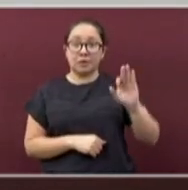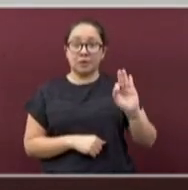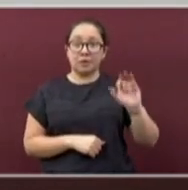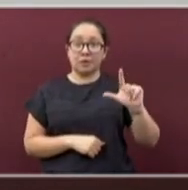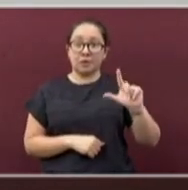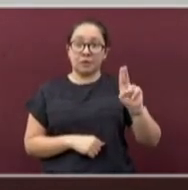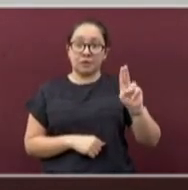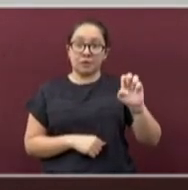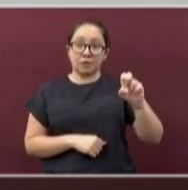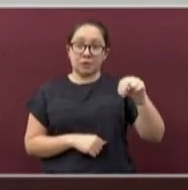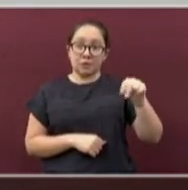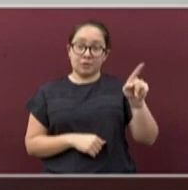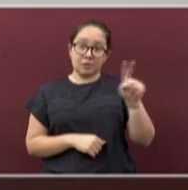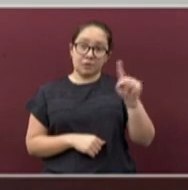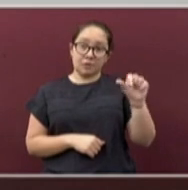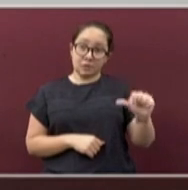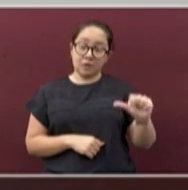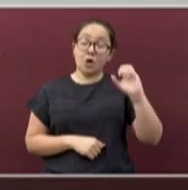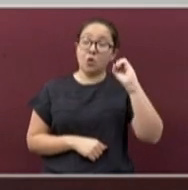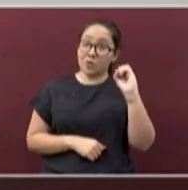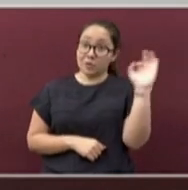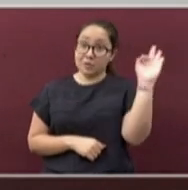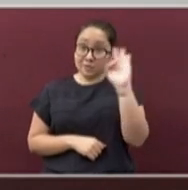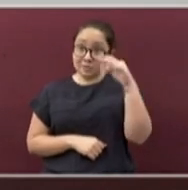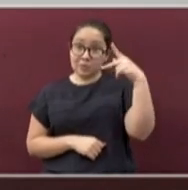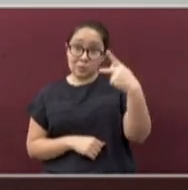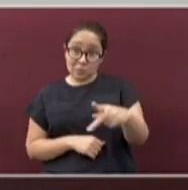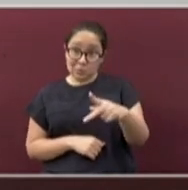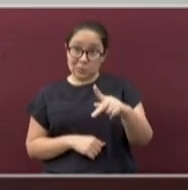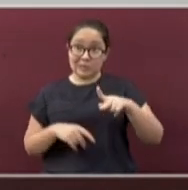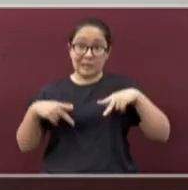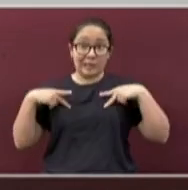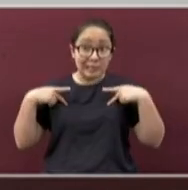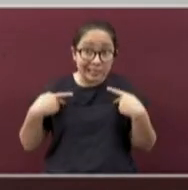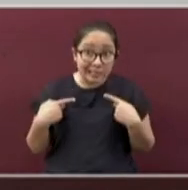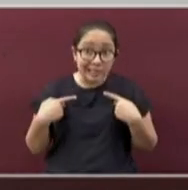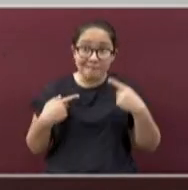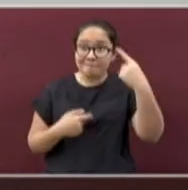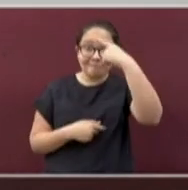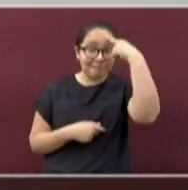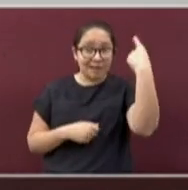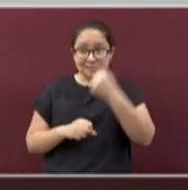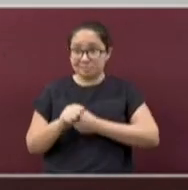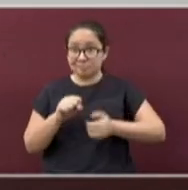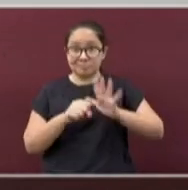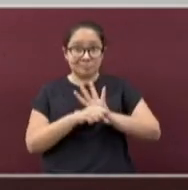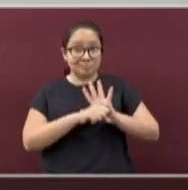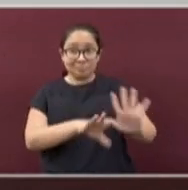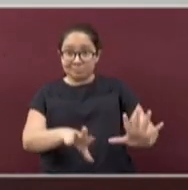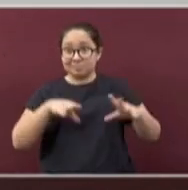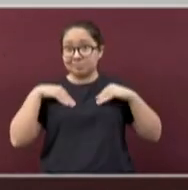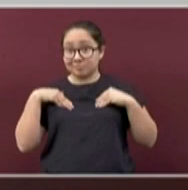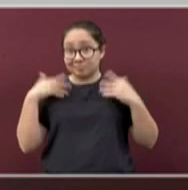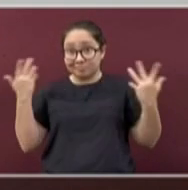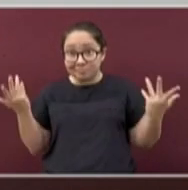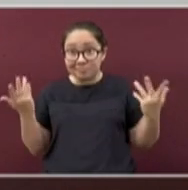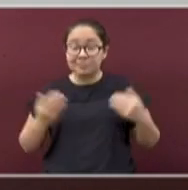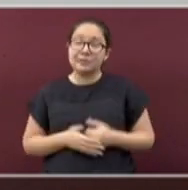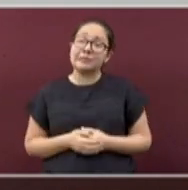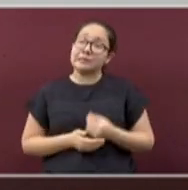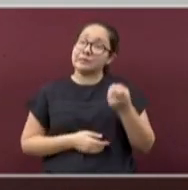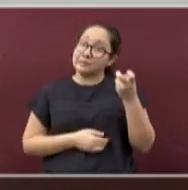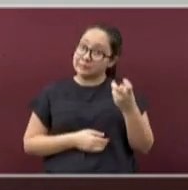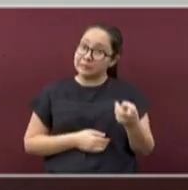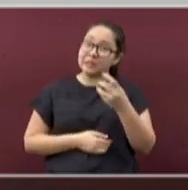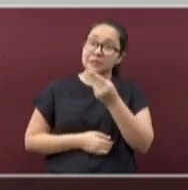más propenso a enfermar de COVID-19. Por eso deben tener más